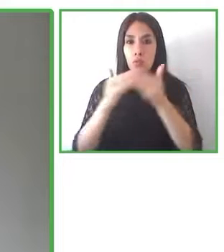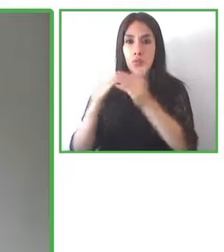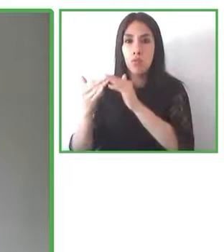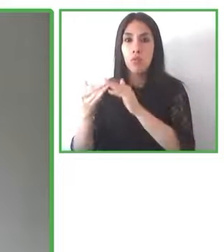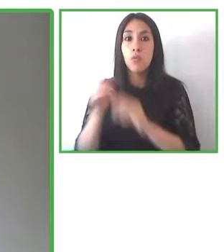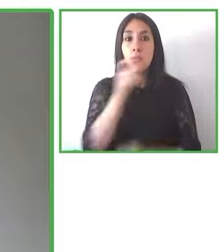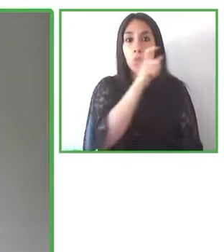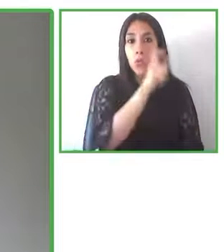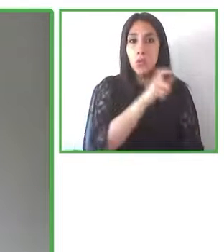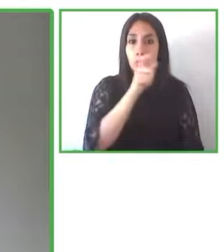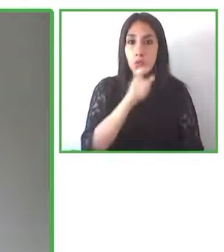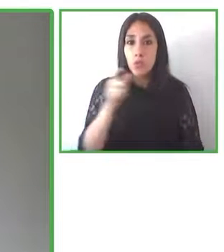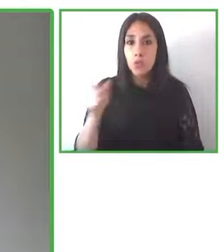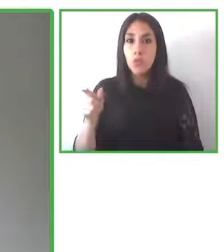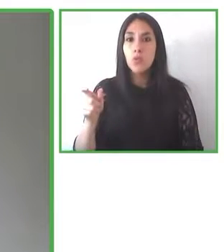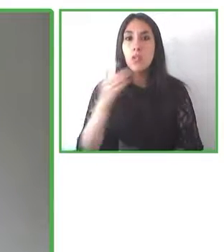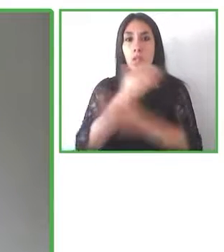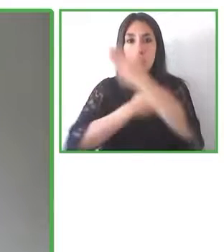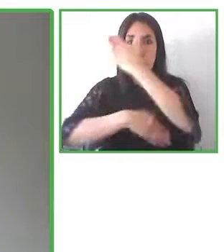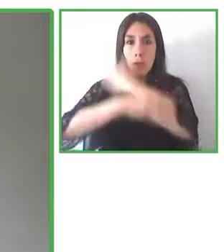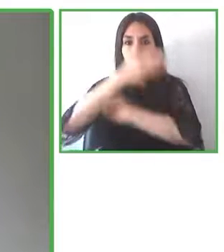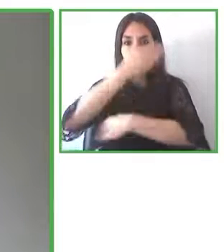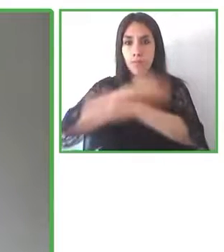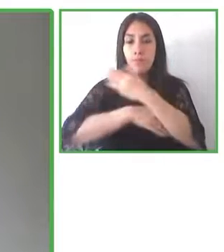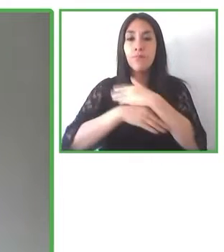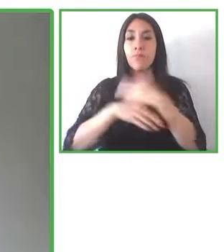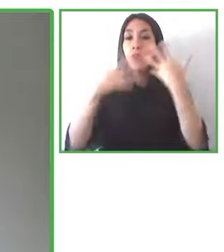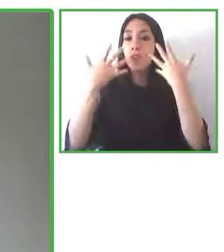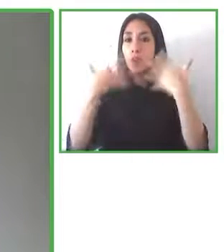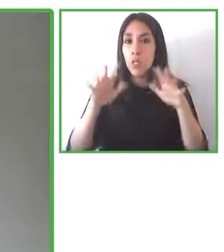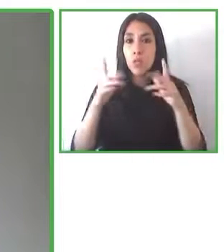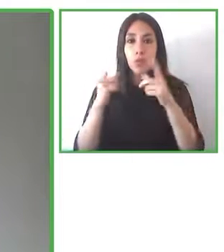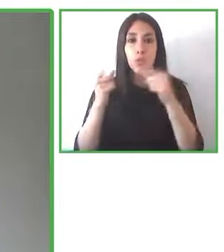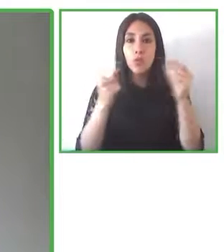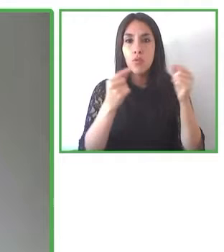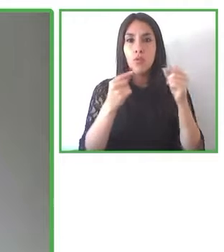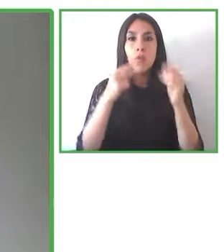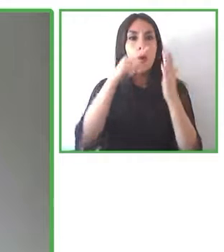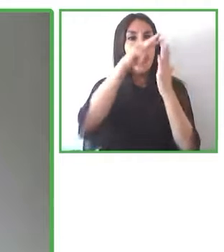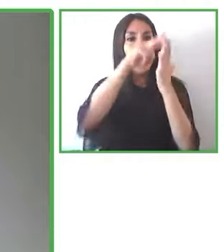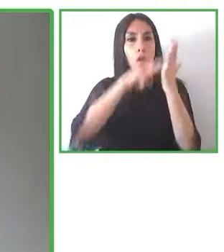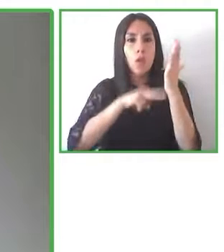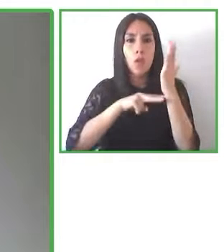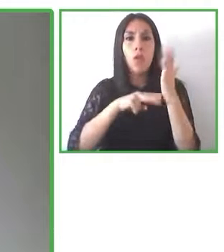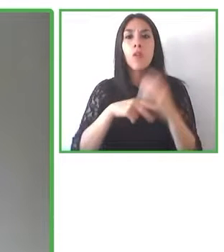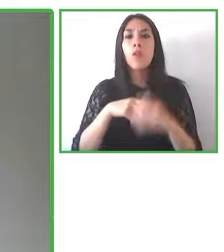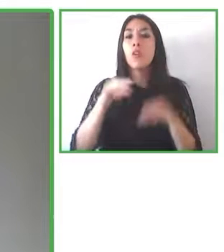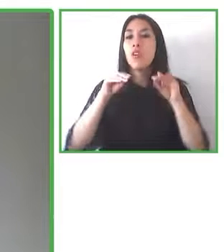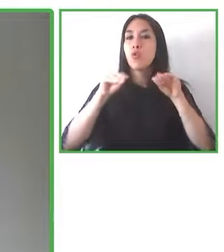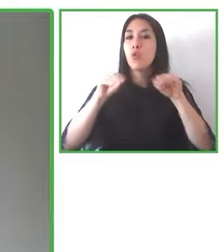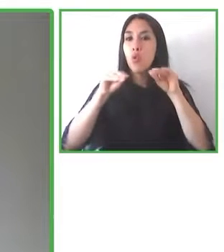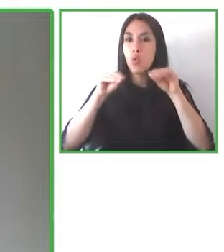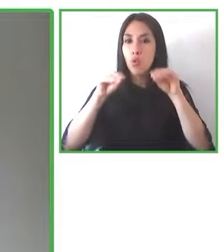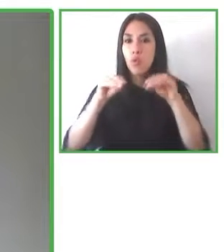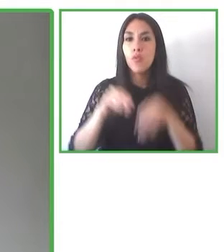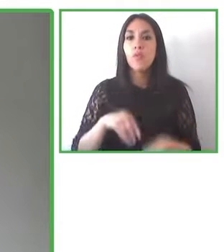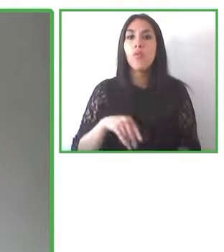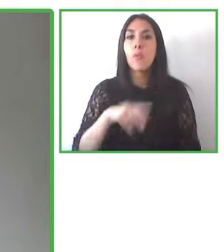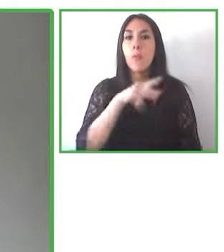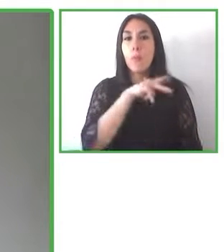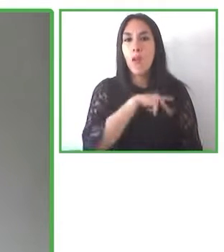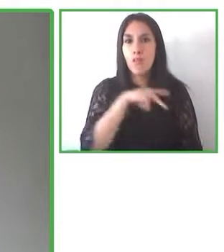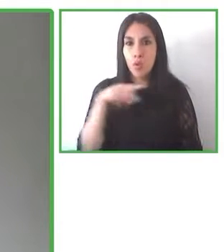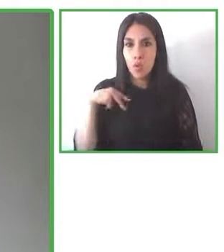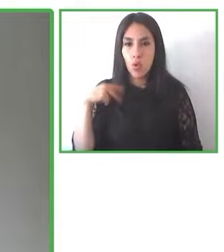autora, editora de varias guías y manuales premiadas y ha ayudado a